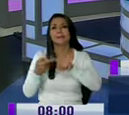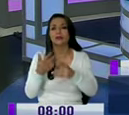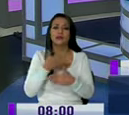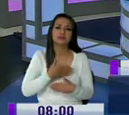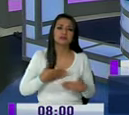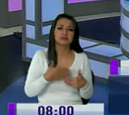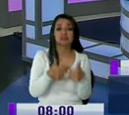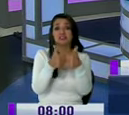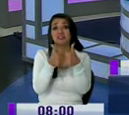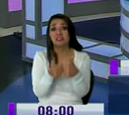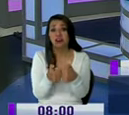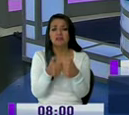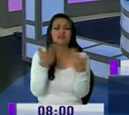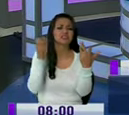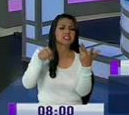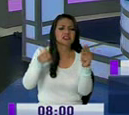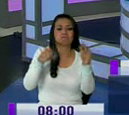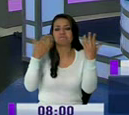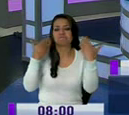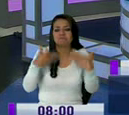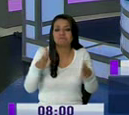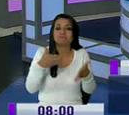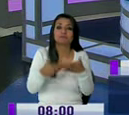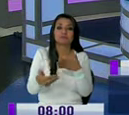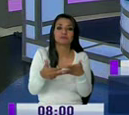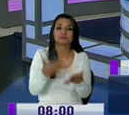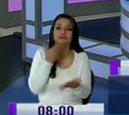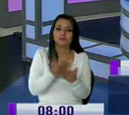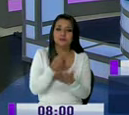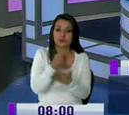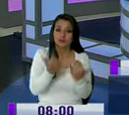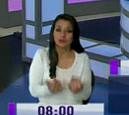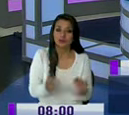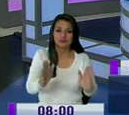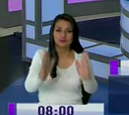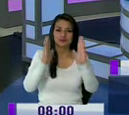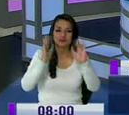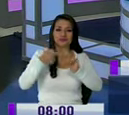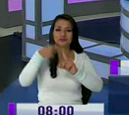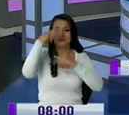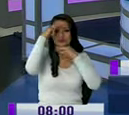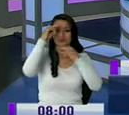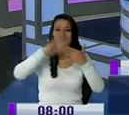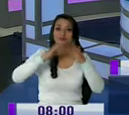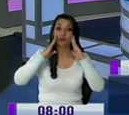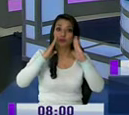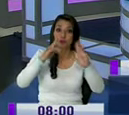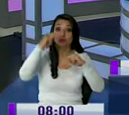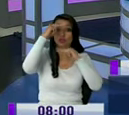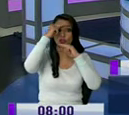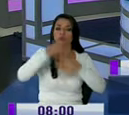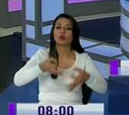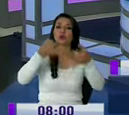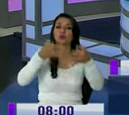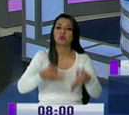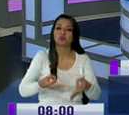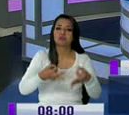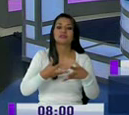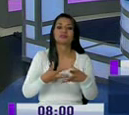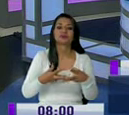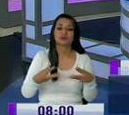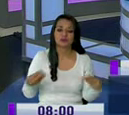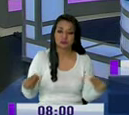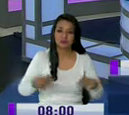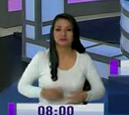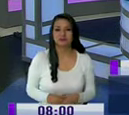sus novias, no importa, pero lo importante es que esté aquí acompañado a nosotros en este primer noticiero de la comunidad, este noticiero que siempre tiene soluciones. Muy bien,